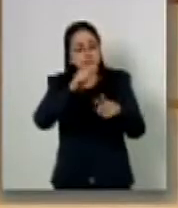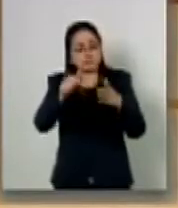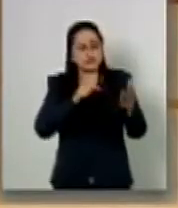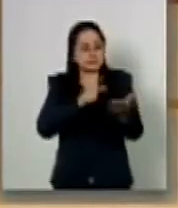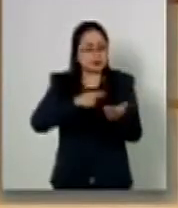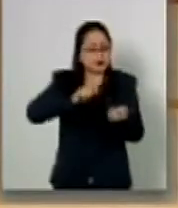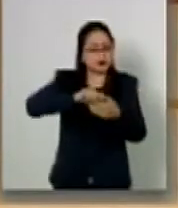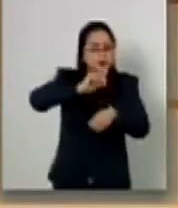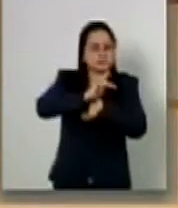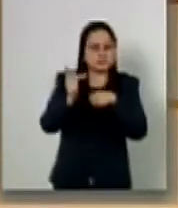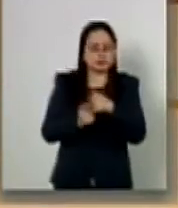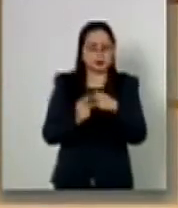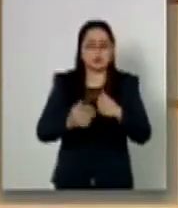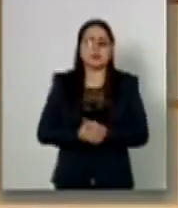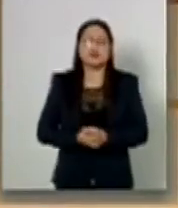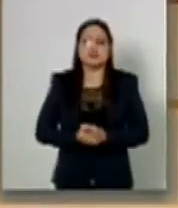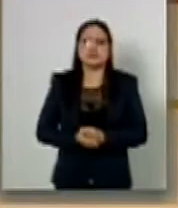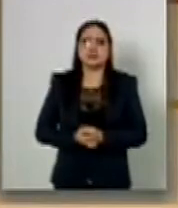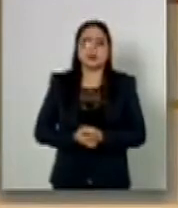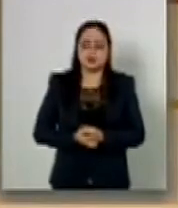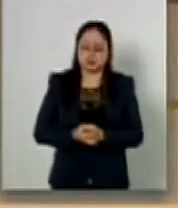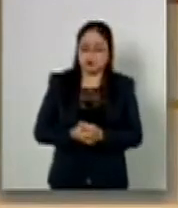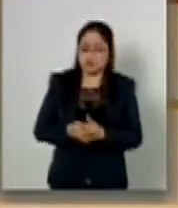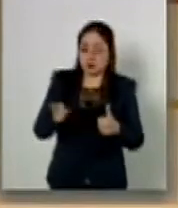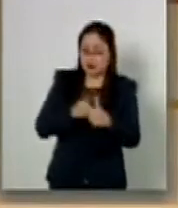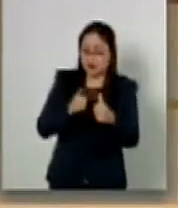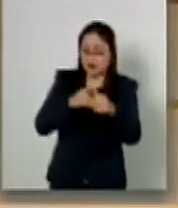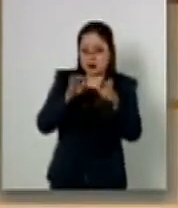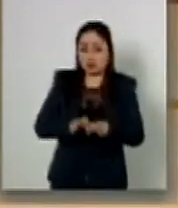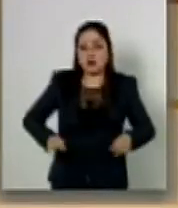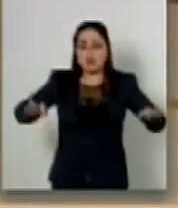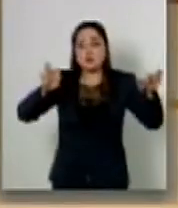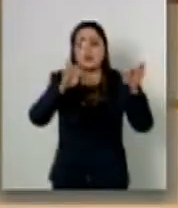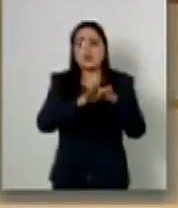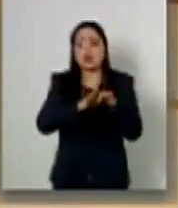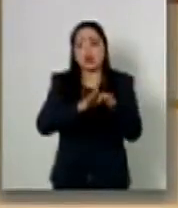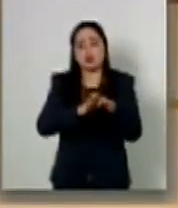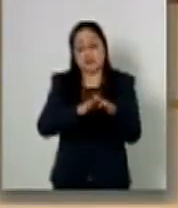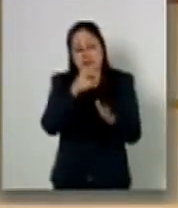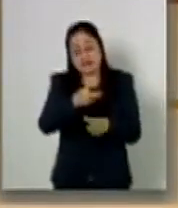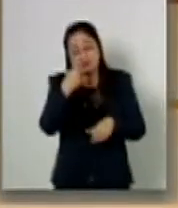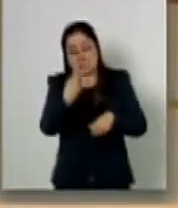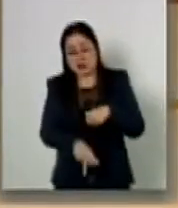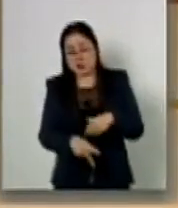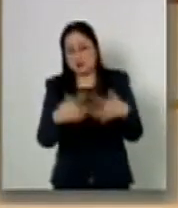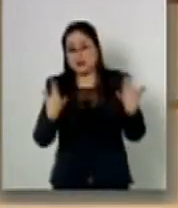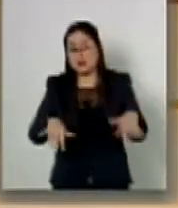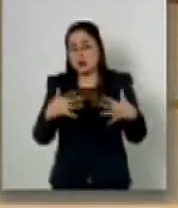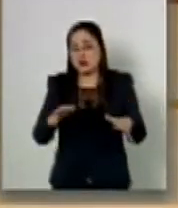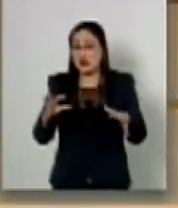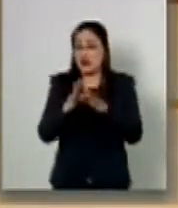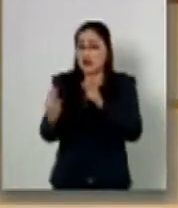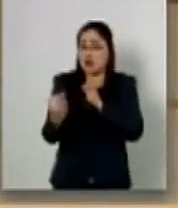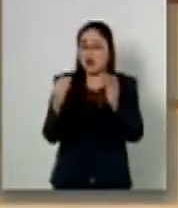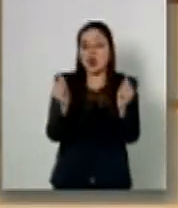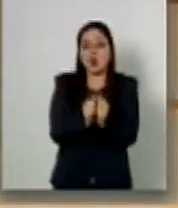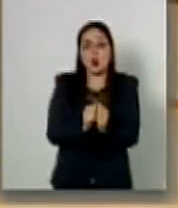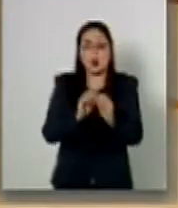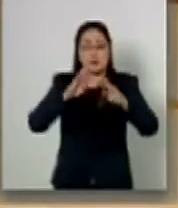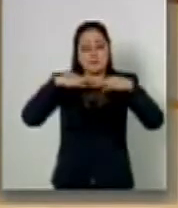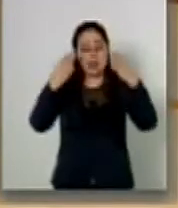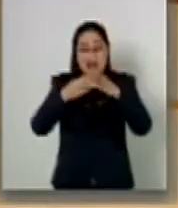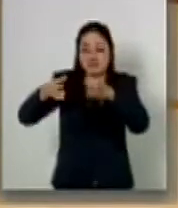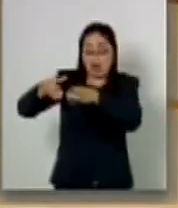Debilidad que, primero, coloca al ciudadano en un riesgo inadmisible frente a grupos criminales que son,